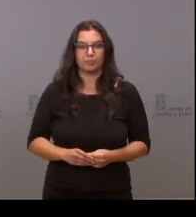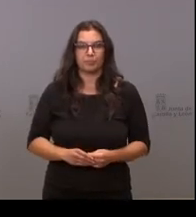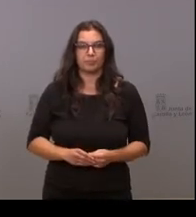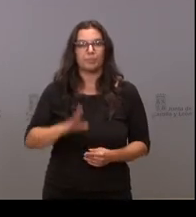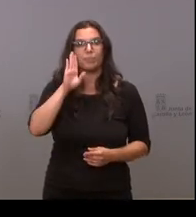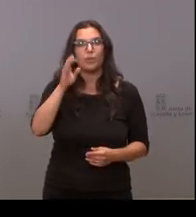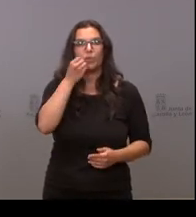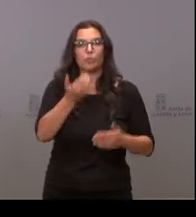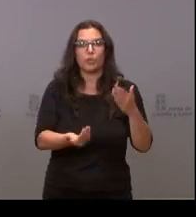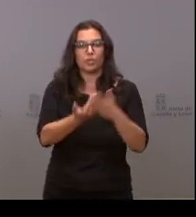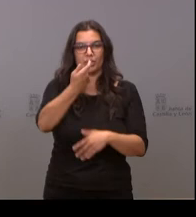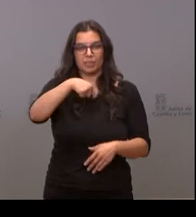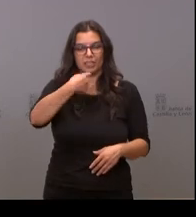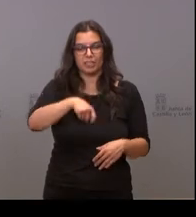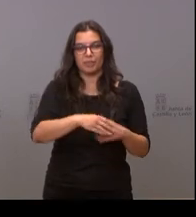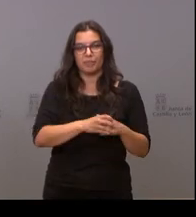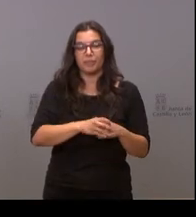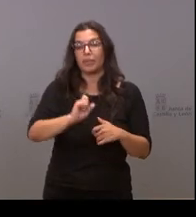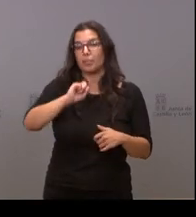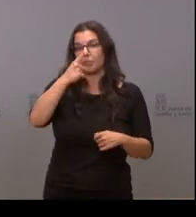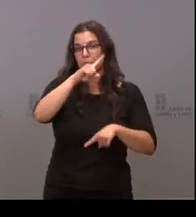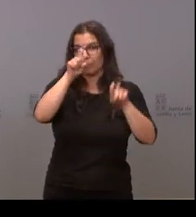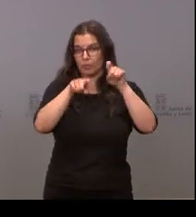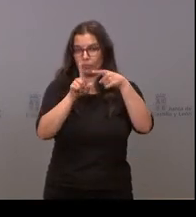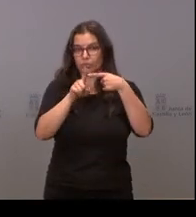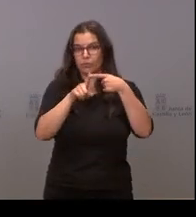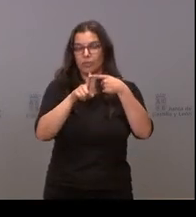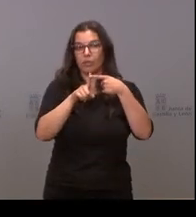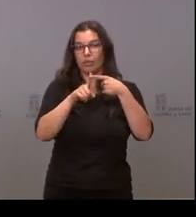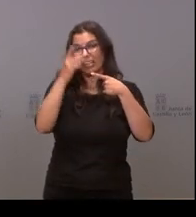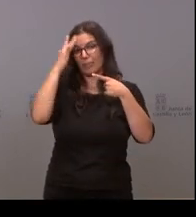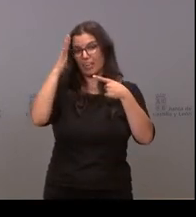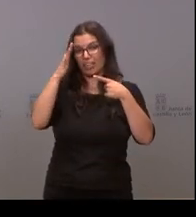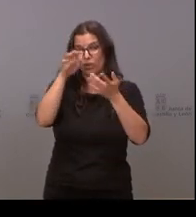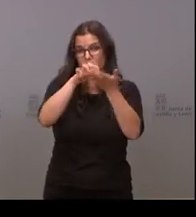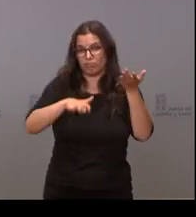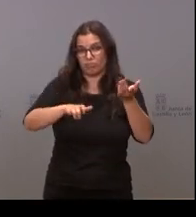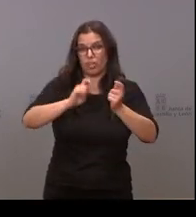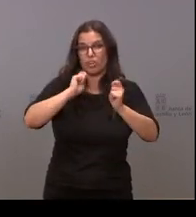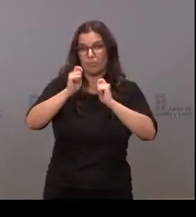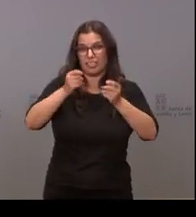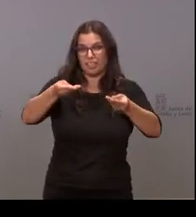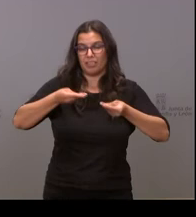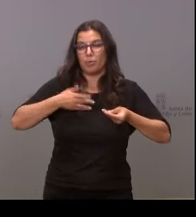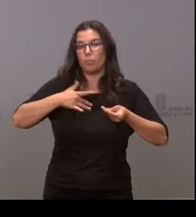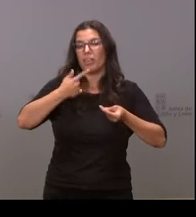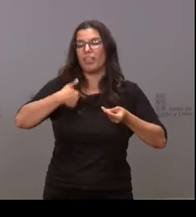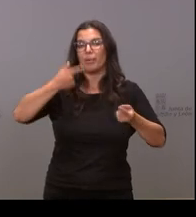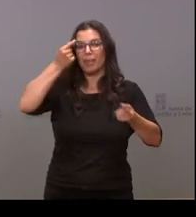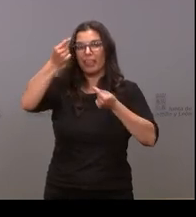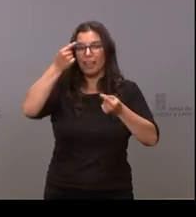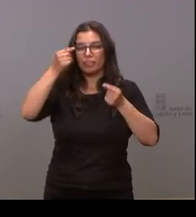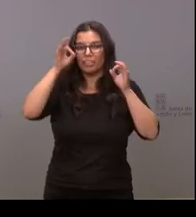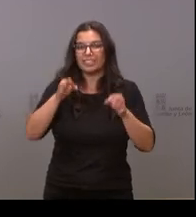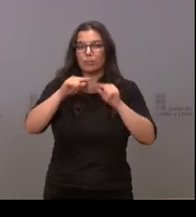Hola, buenos días, presidente. La primera pregunta, aunque supongo que irán a la nota de prensa, no sé si nos puede dar el dato de la